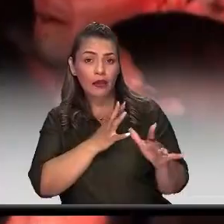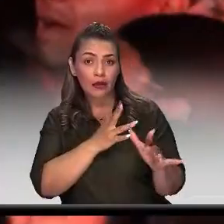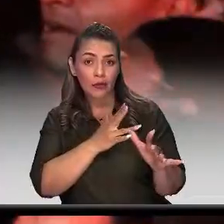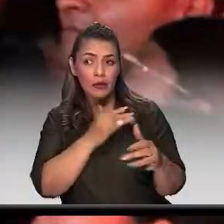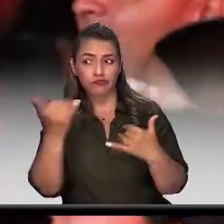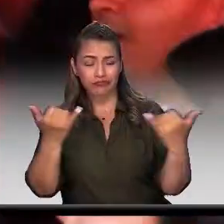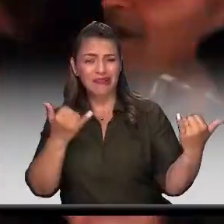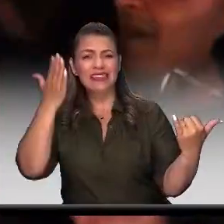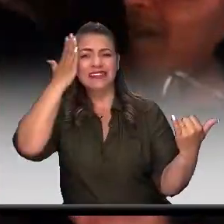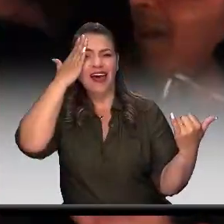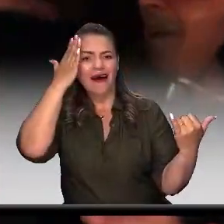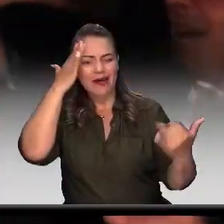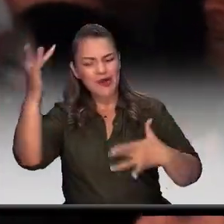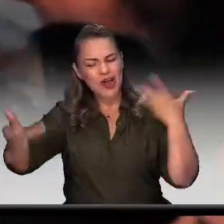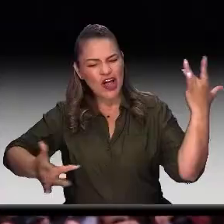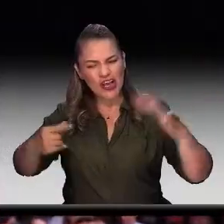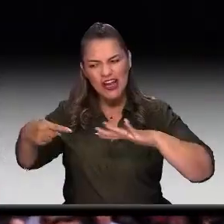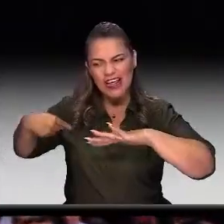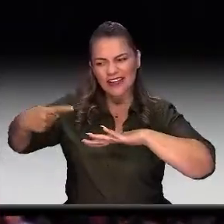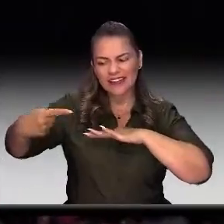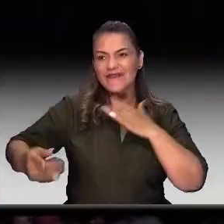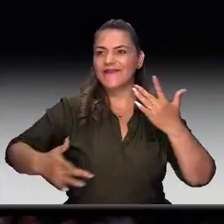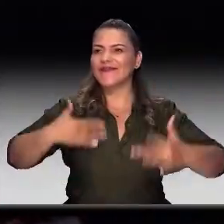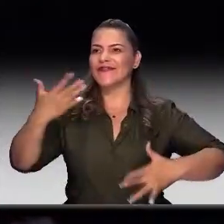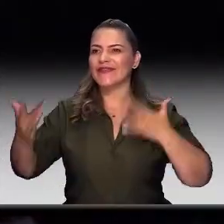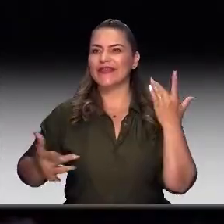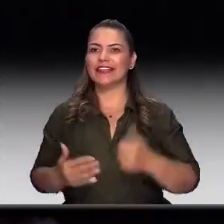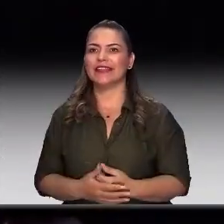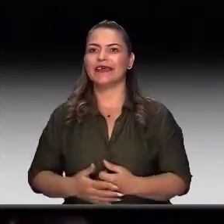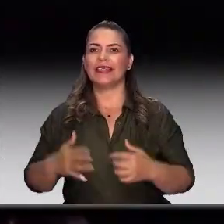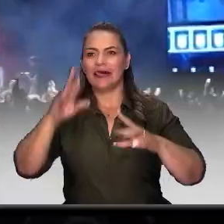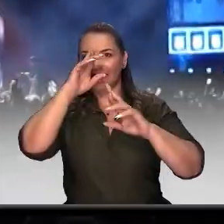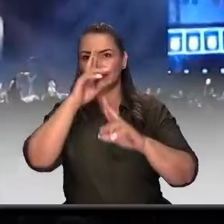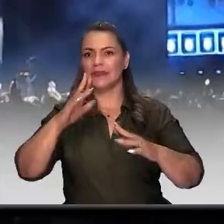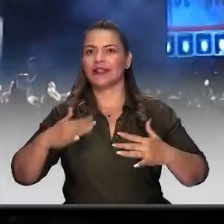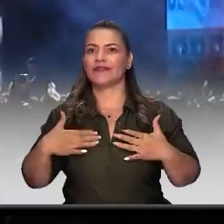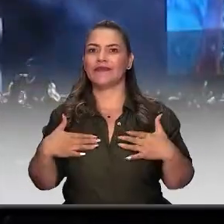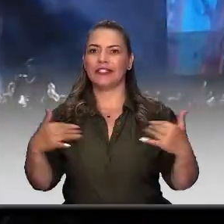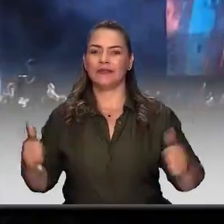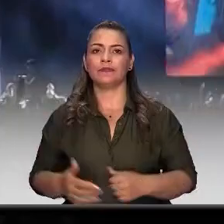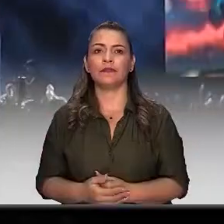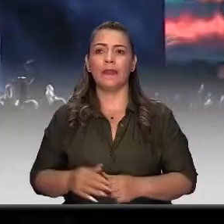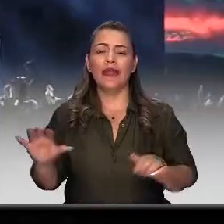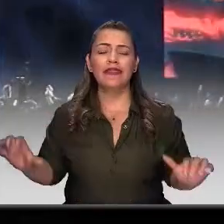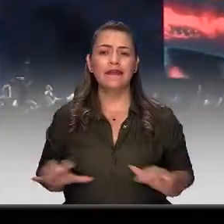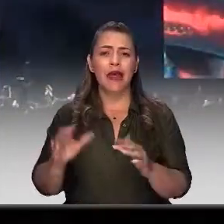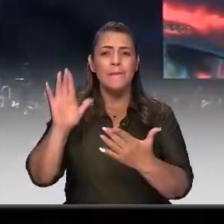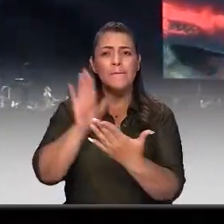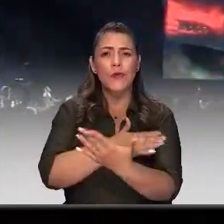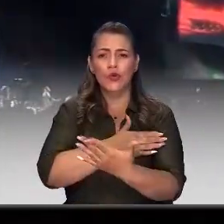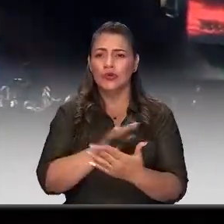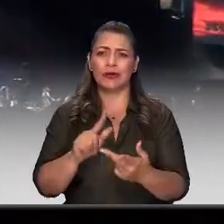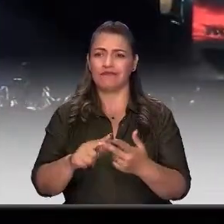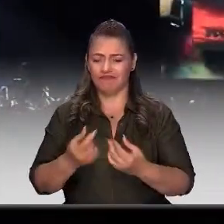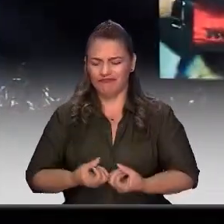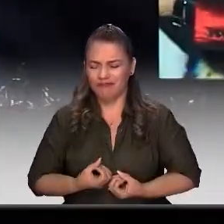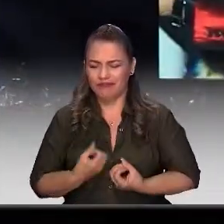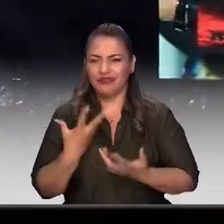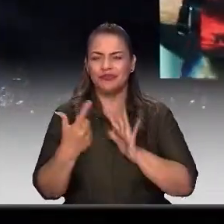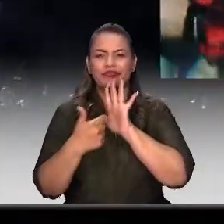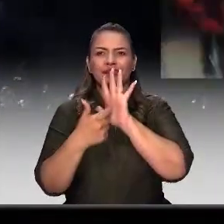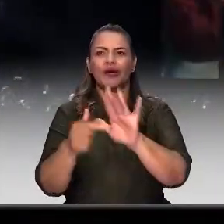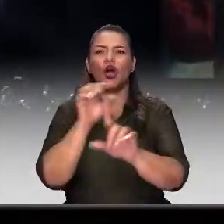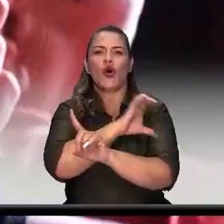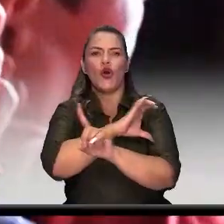nuestras tradiciones con respeto y alegría. No solo fue un evento musical, sino una expresión de lo mejor de nuestra cultura y de